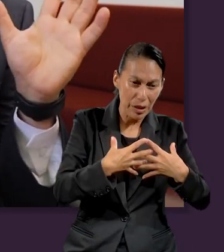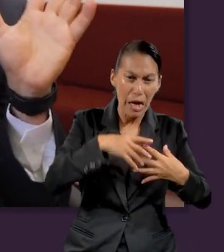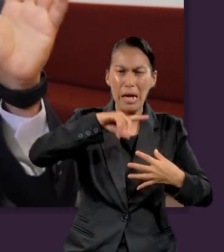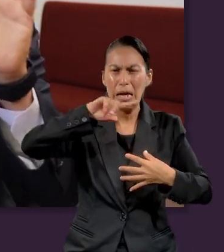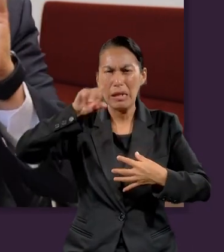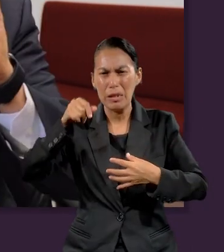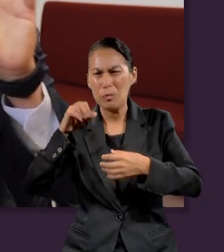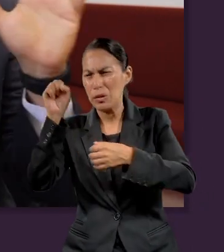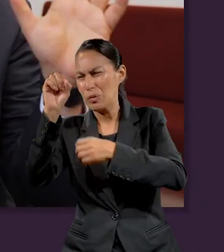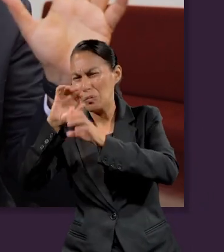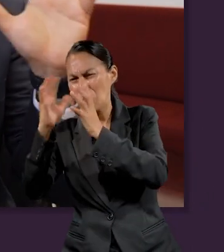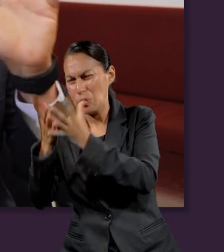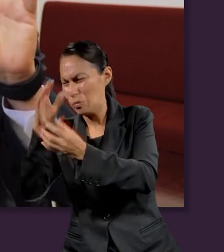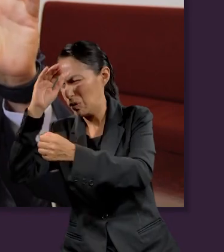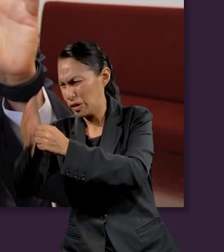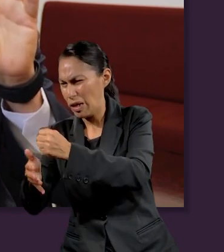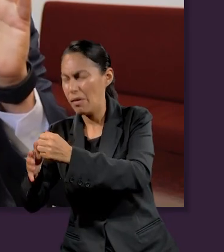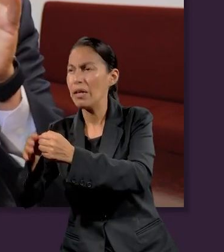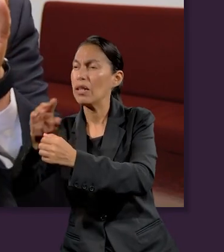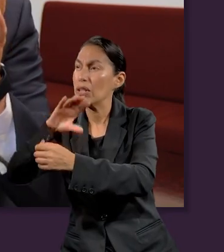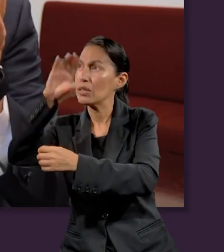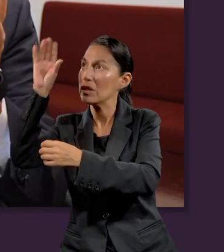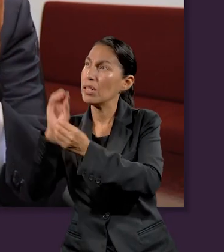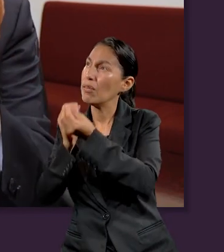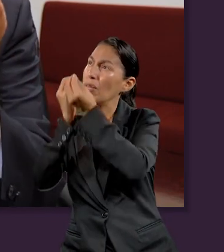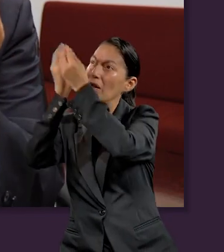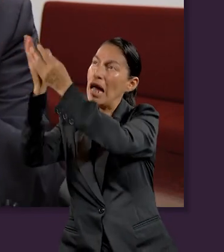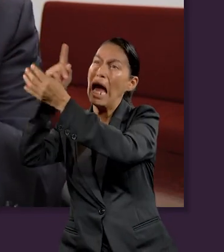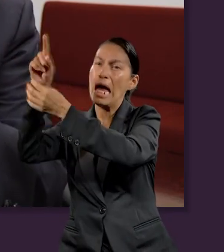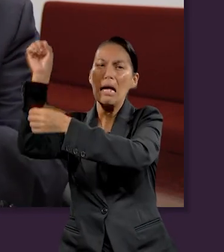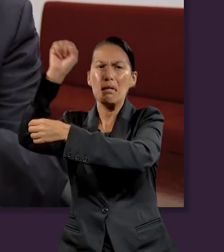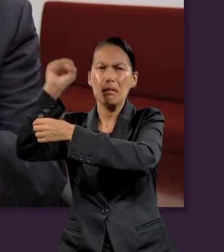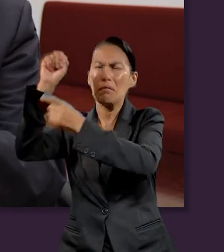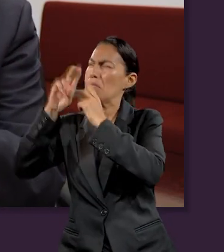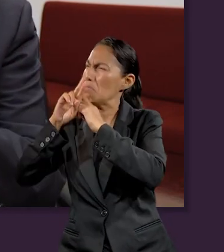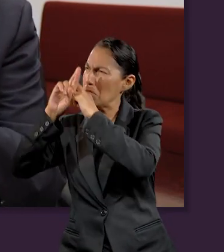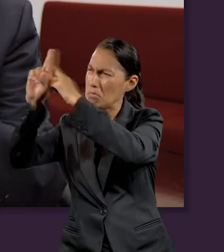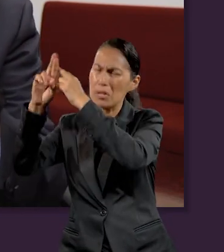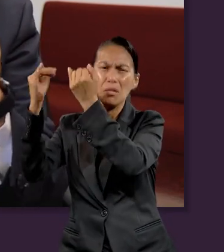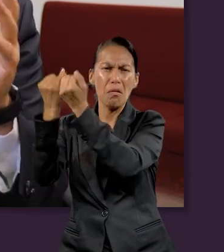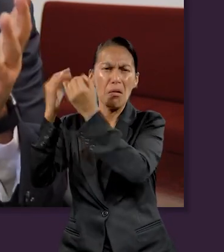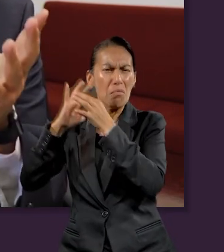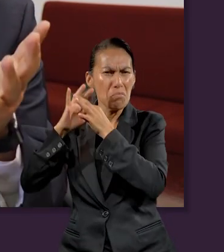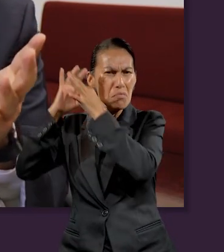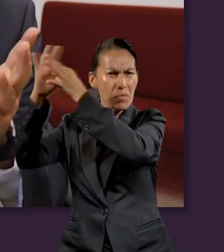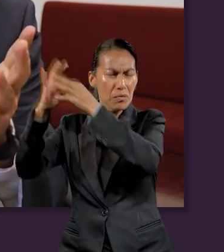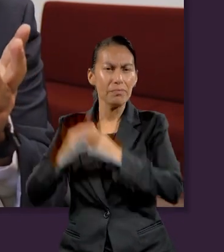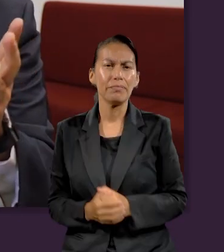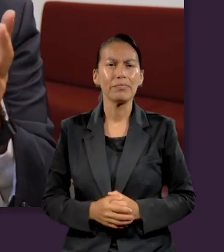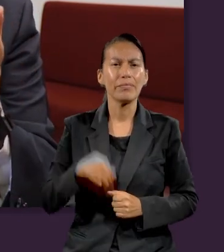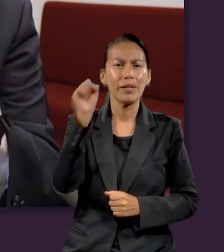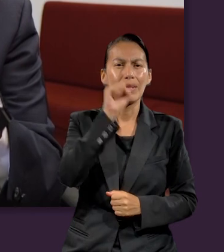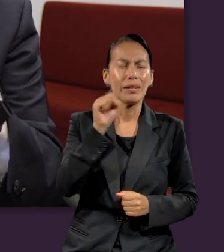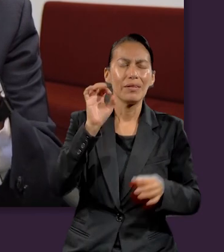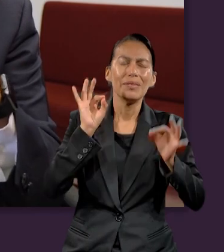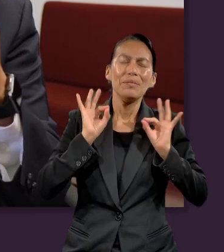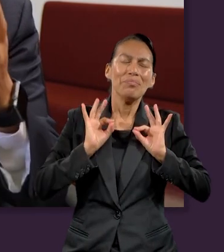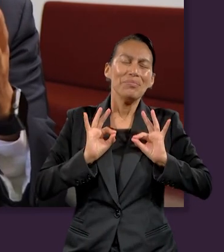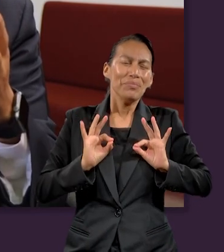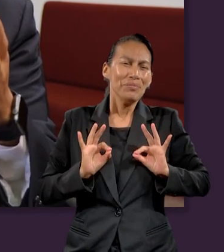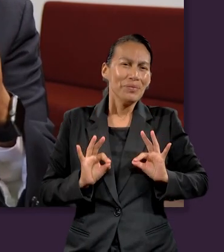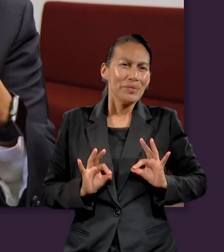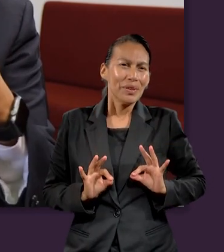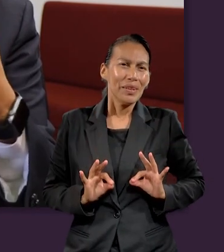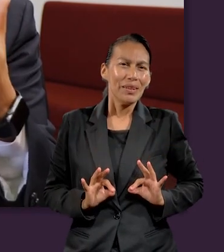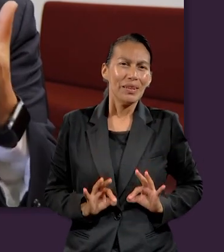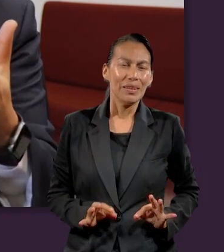nosotros estar conectados con la eternidad a través de la observancia del sábado. Observar el sábado es un